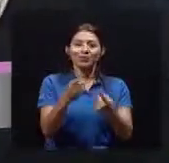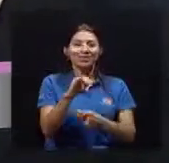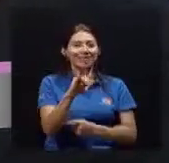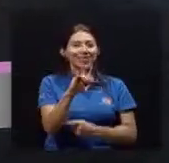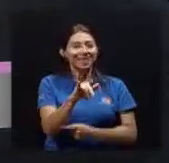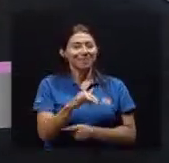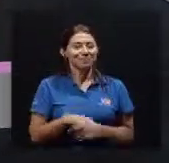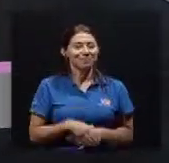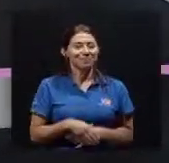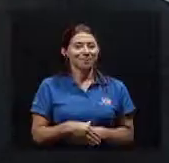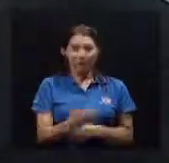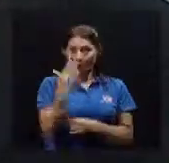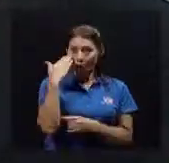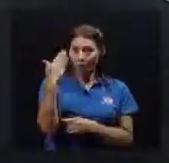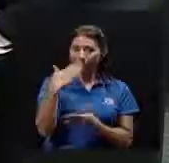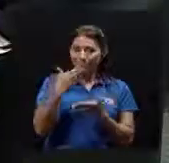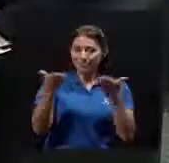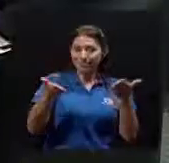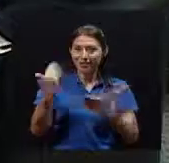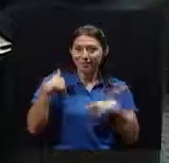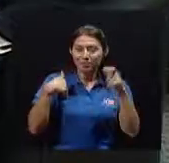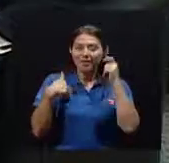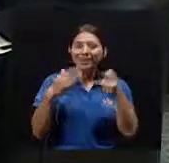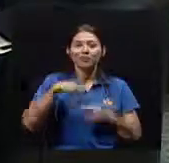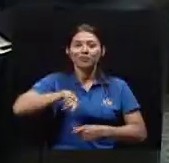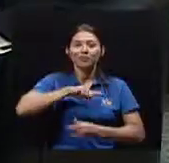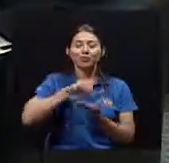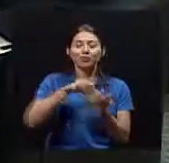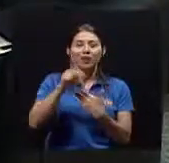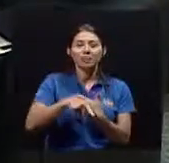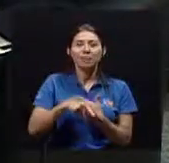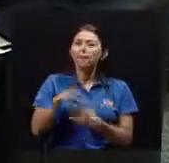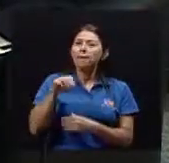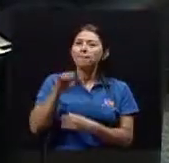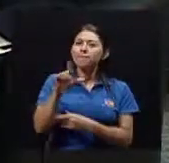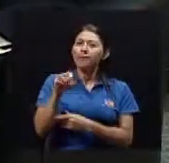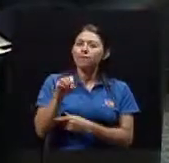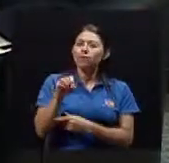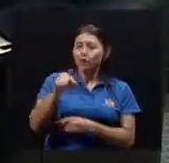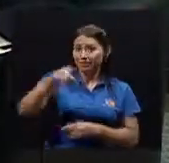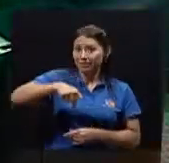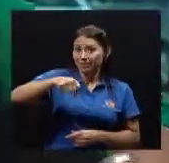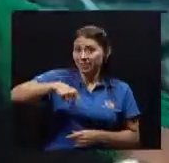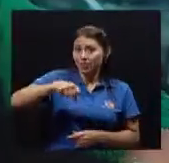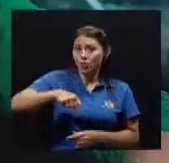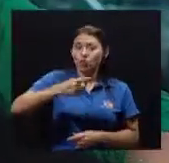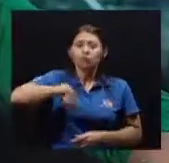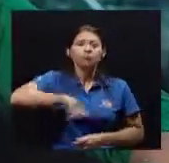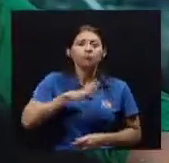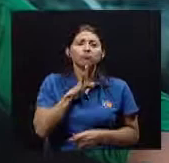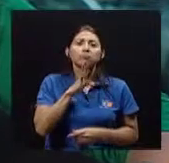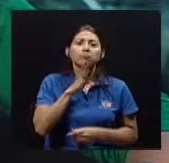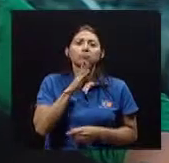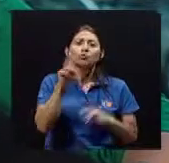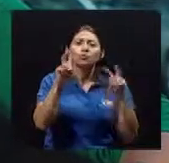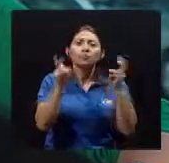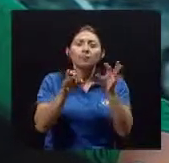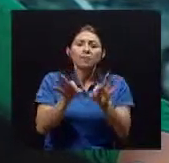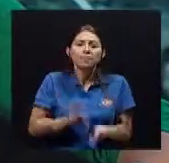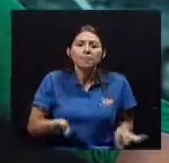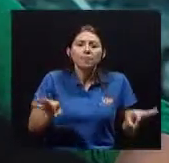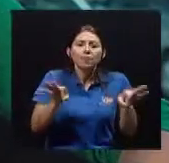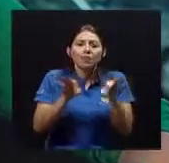Seidy Hola, bienvenidos y bienvenidas a nuestro programa Pablo, es que el día de hoy Vamos a hablar de un tema